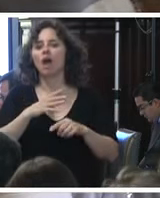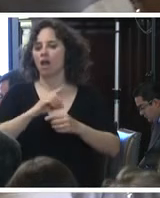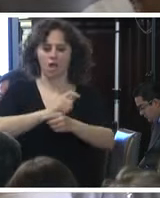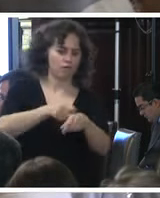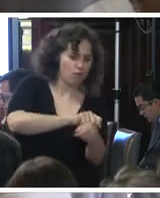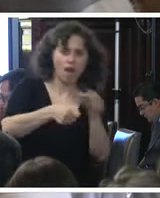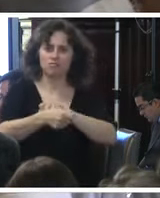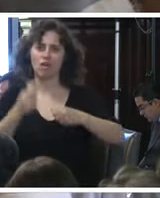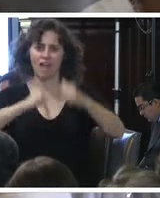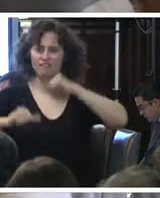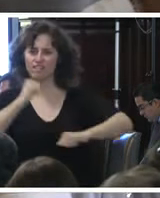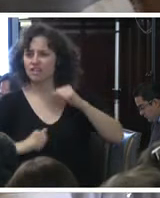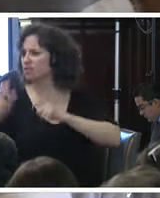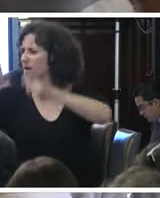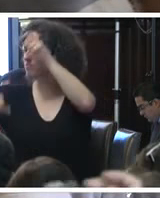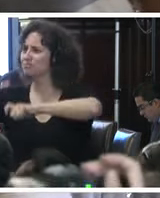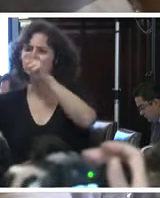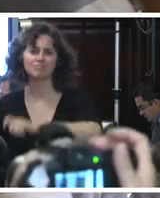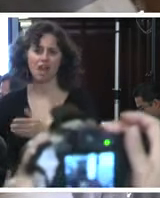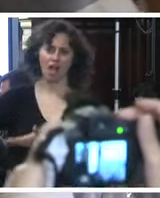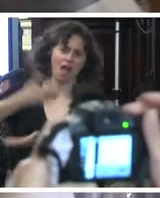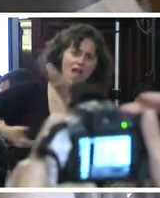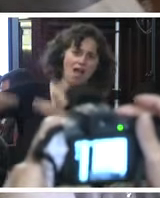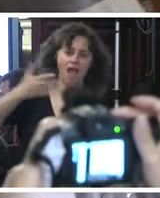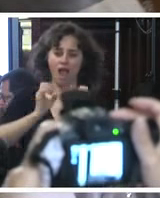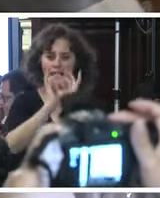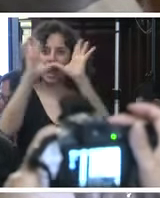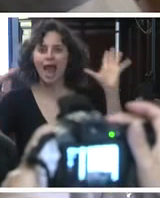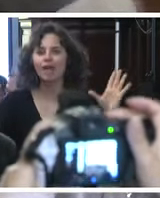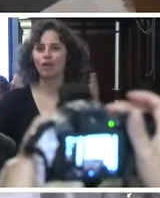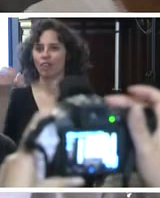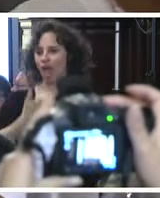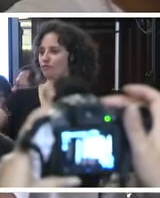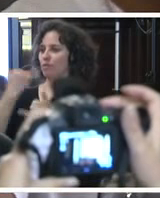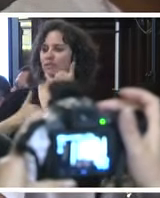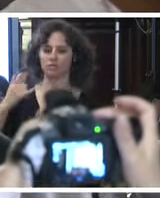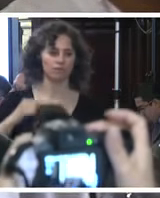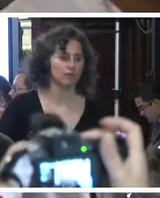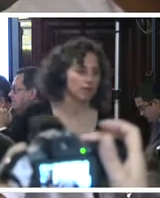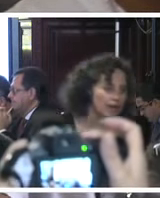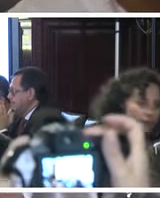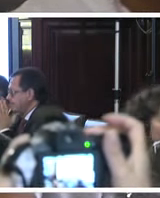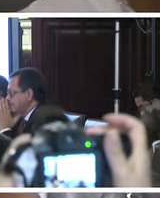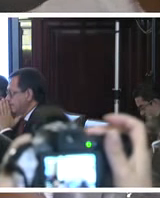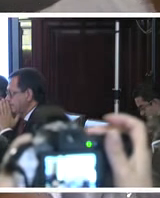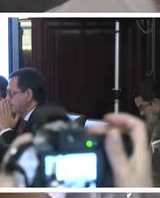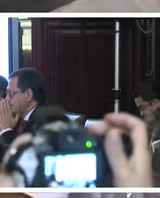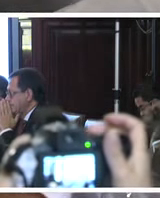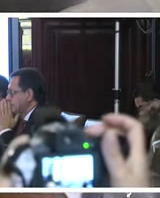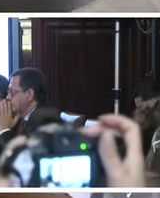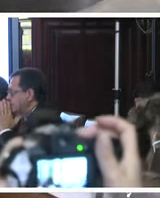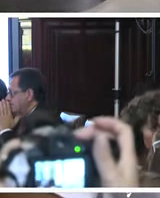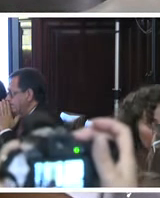víctimas y de la sociedad civil los que más han contribuido al esclarecimiento. Me refiero, por ejemplo, tanto a la